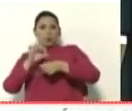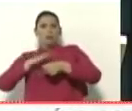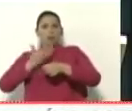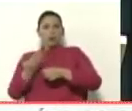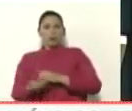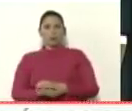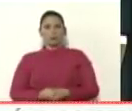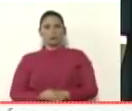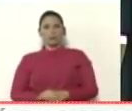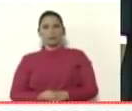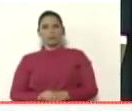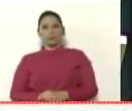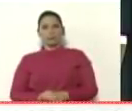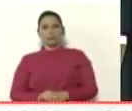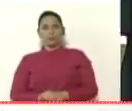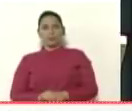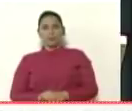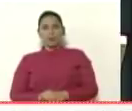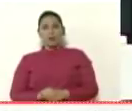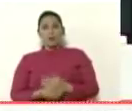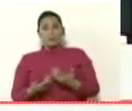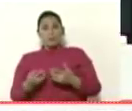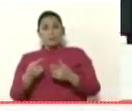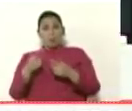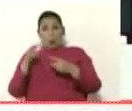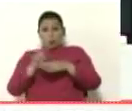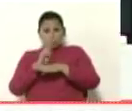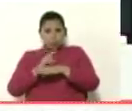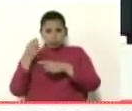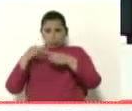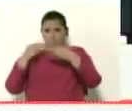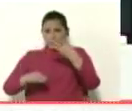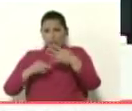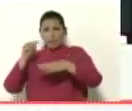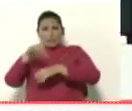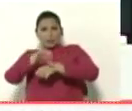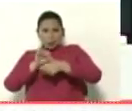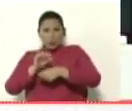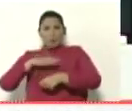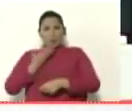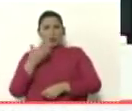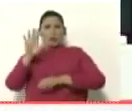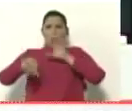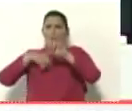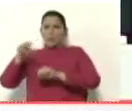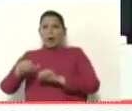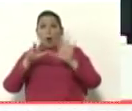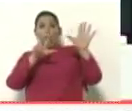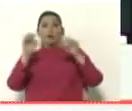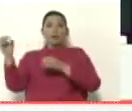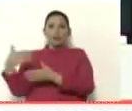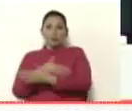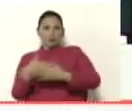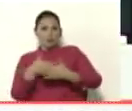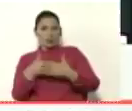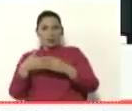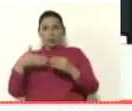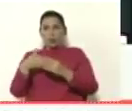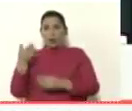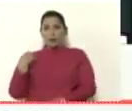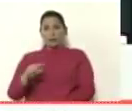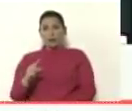implementos para cirugía podrían haber sido comprados con los 800 millones de dólares que nos tienen